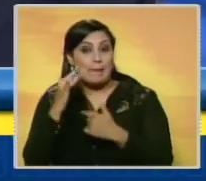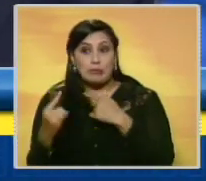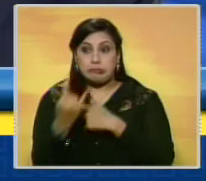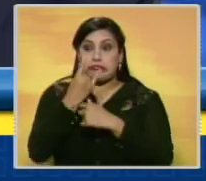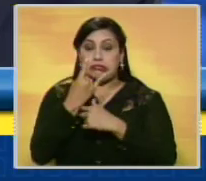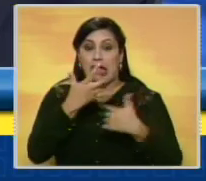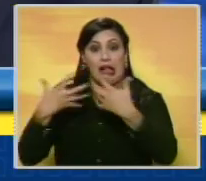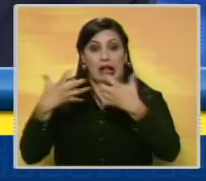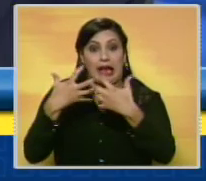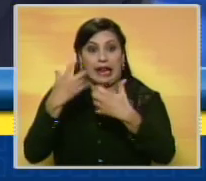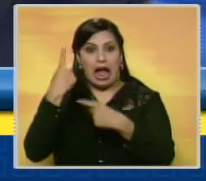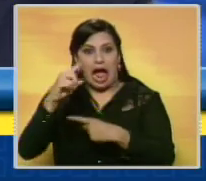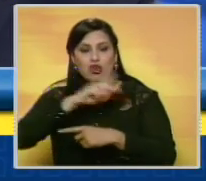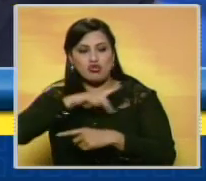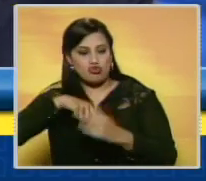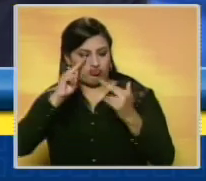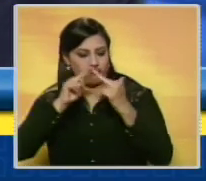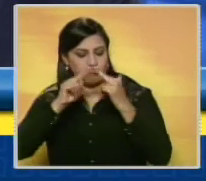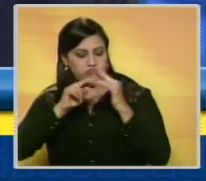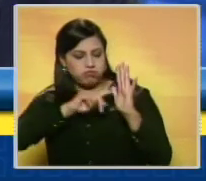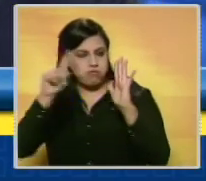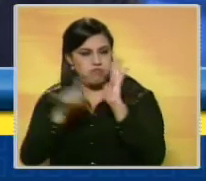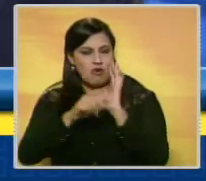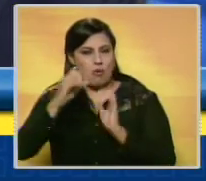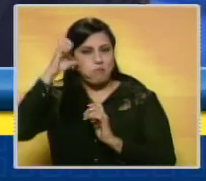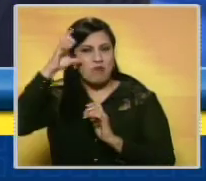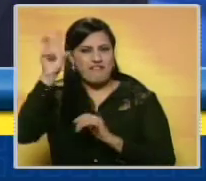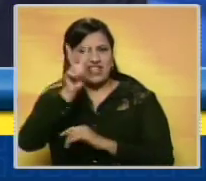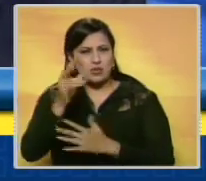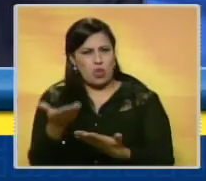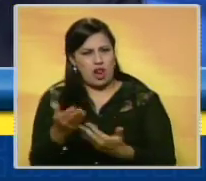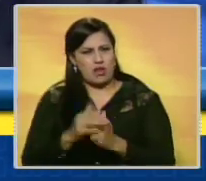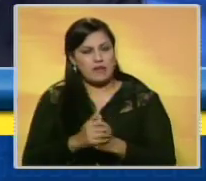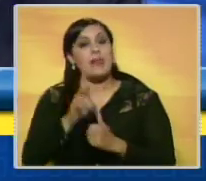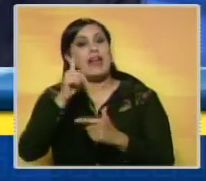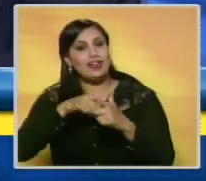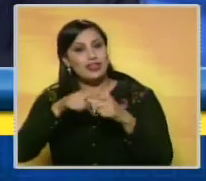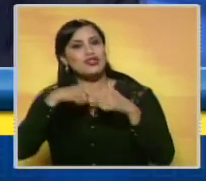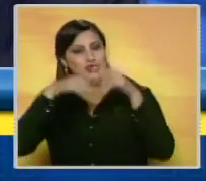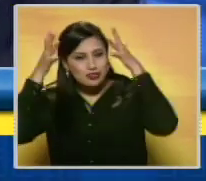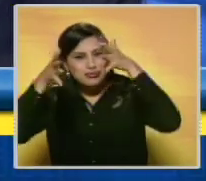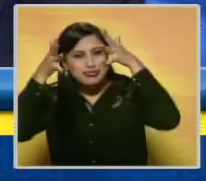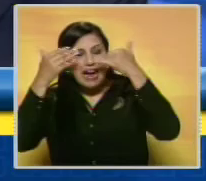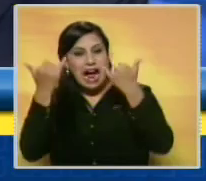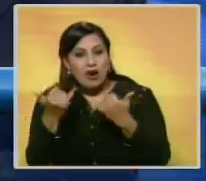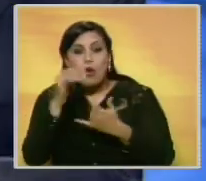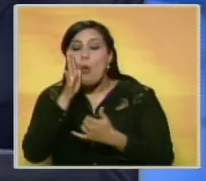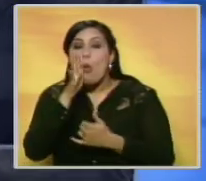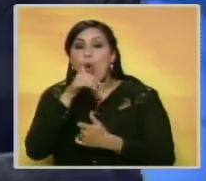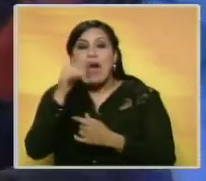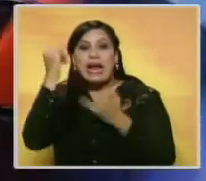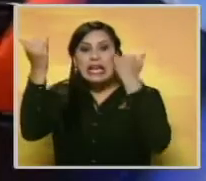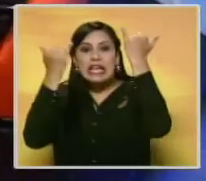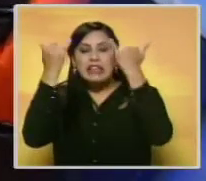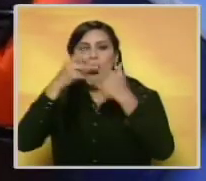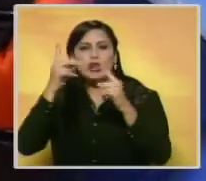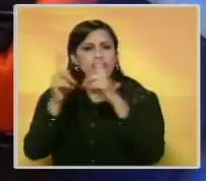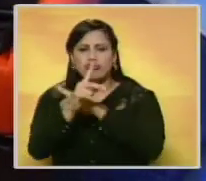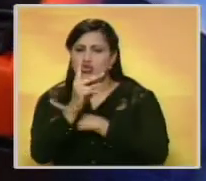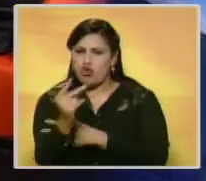enfrentarte, saber cómo es tu país. Y esa es la nueva doctrina a cual se refiere, no a la parte ideológica.